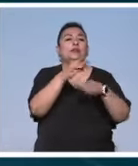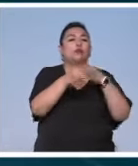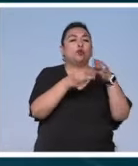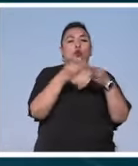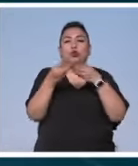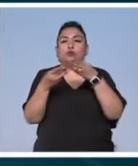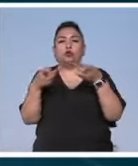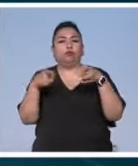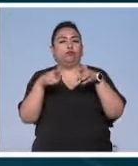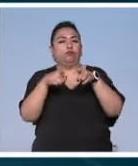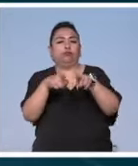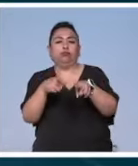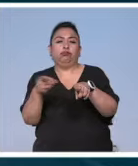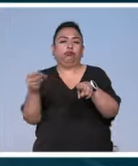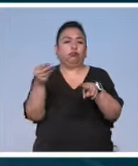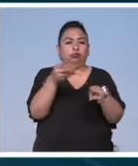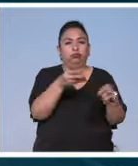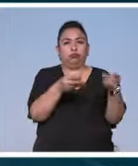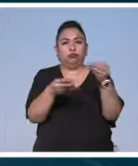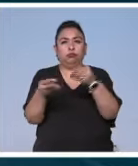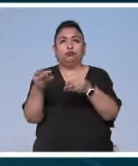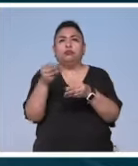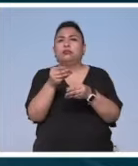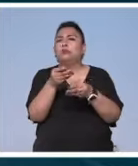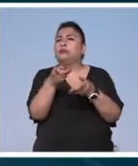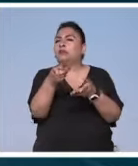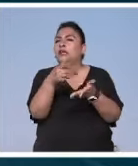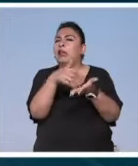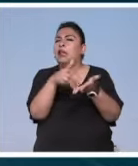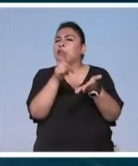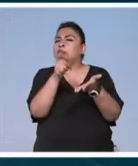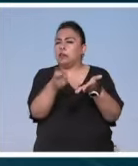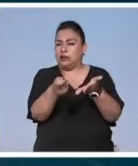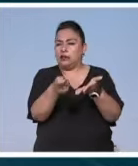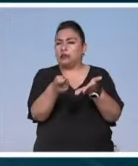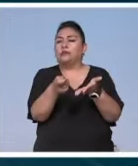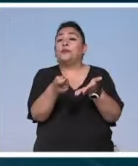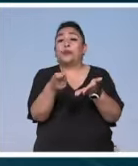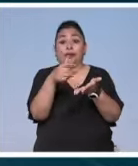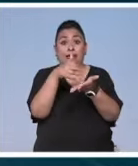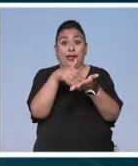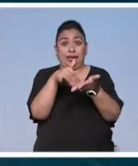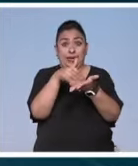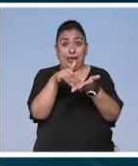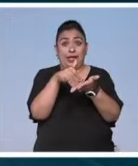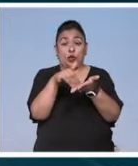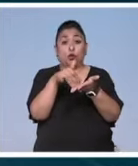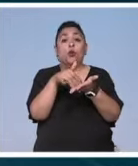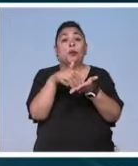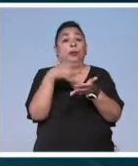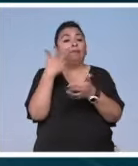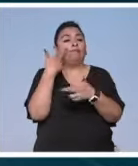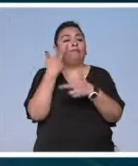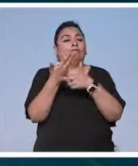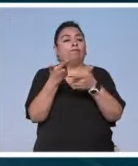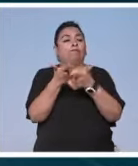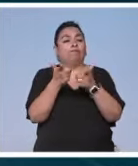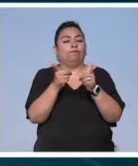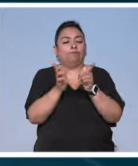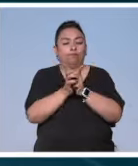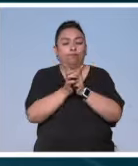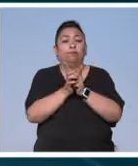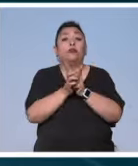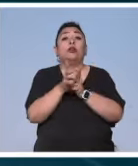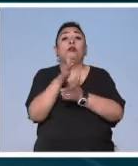por esos mundos paralelos que enriquecen al nuestro cuénteme que lee porque la lectura es una tarea colectiva